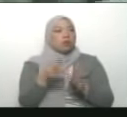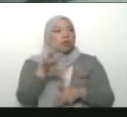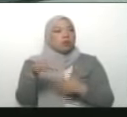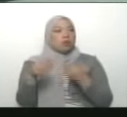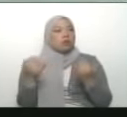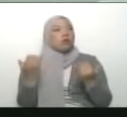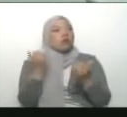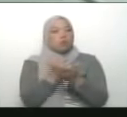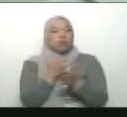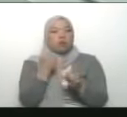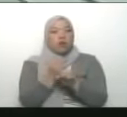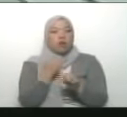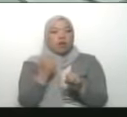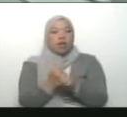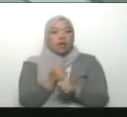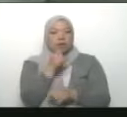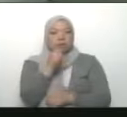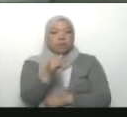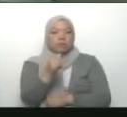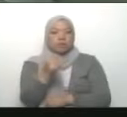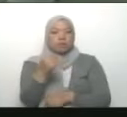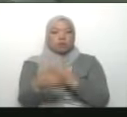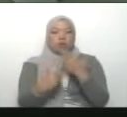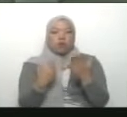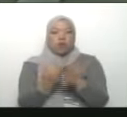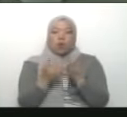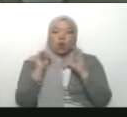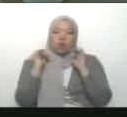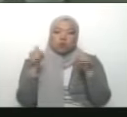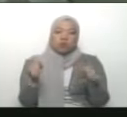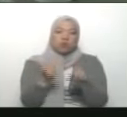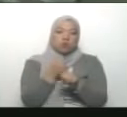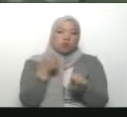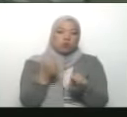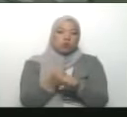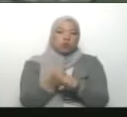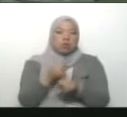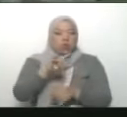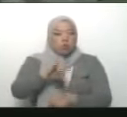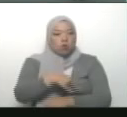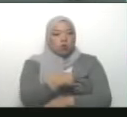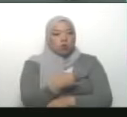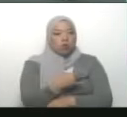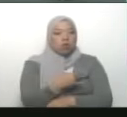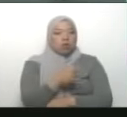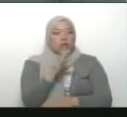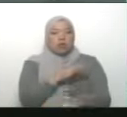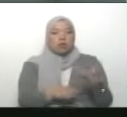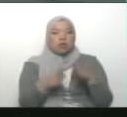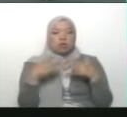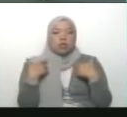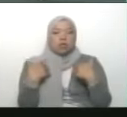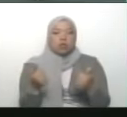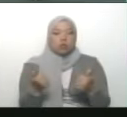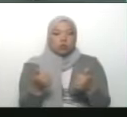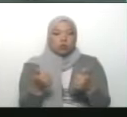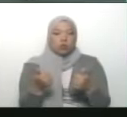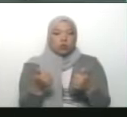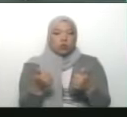que vienen a sumar en el arranque de la Universidad de las Ciencias de la Salud